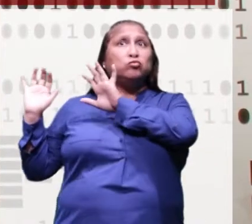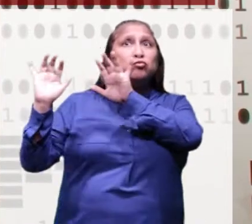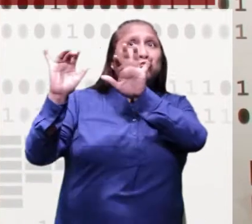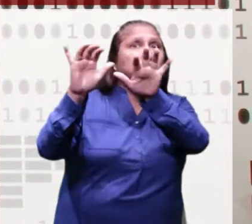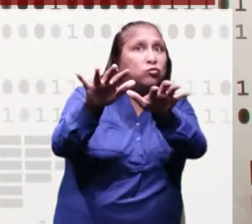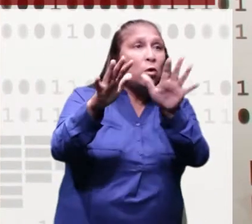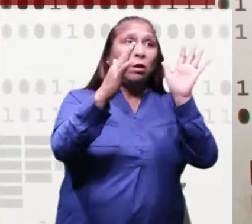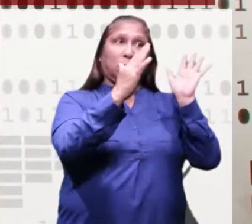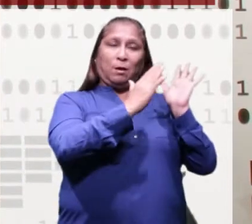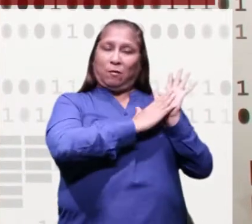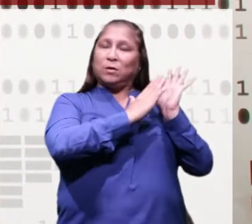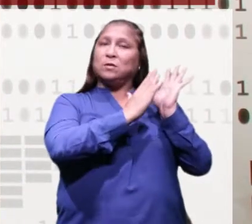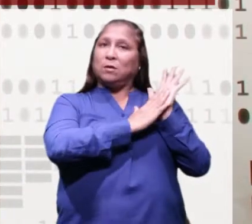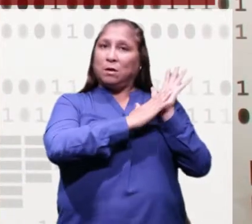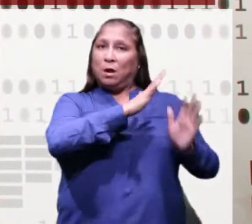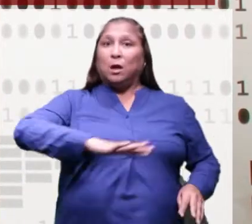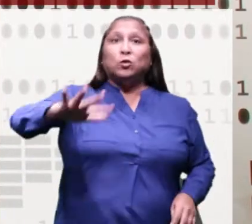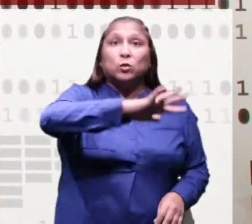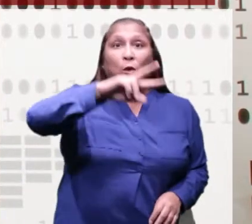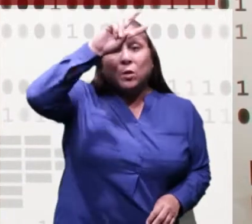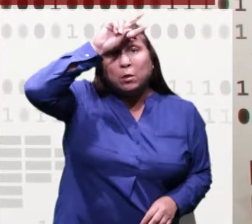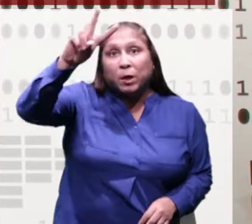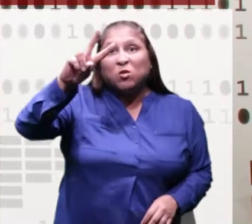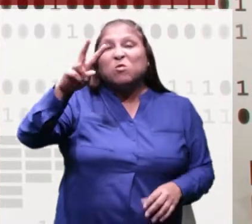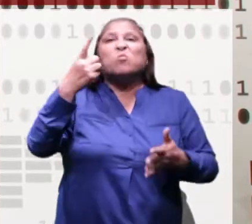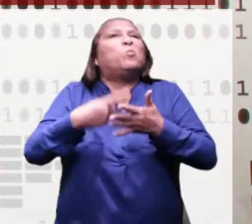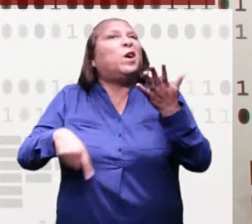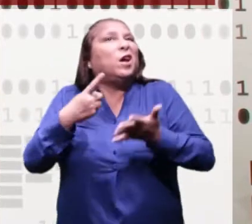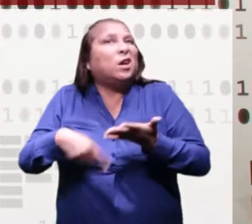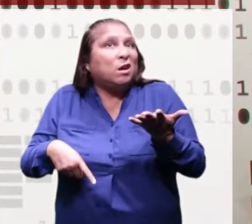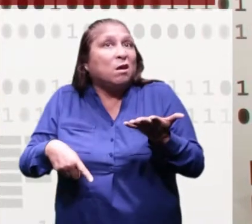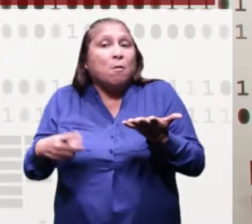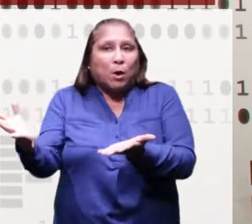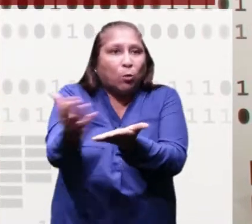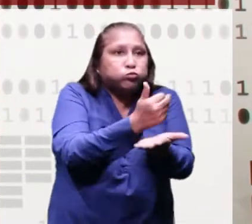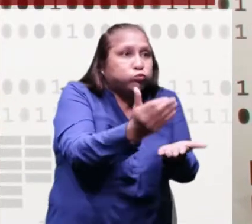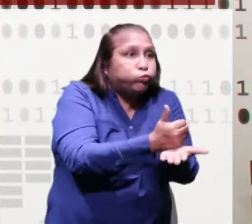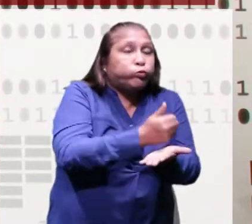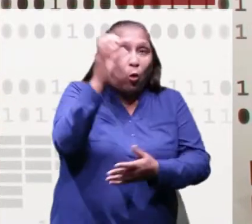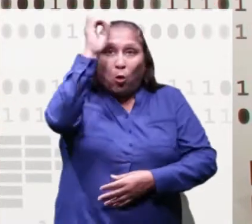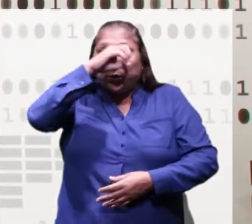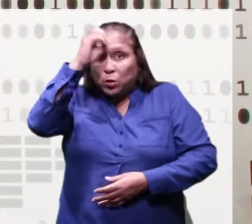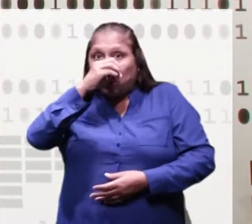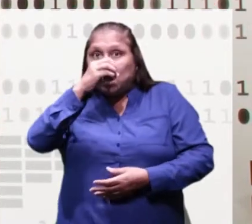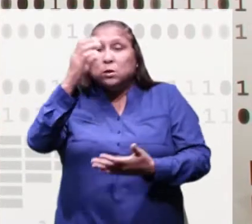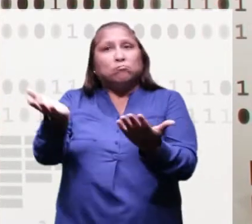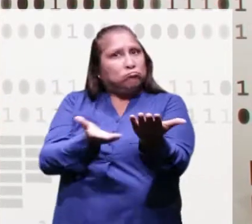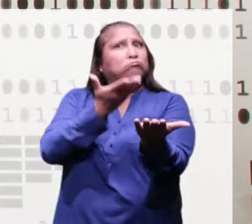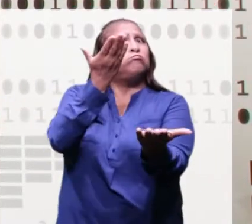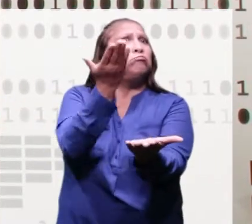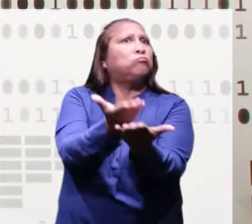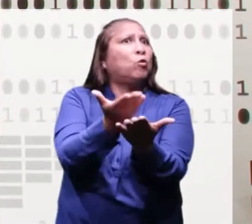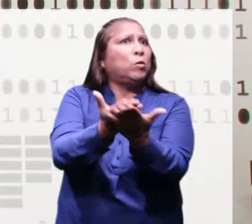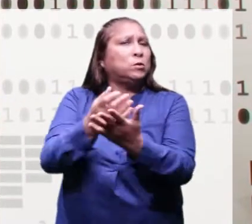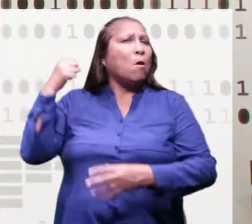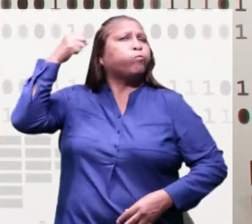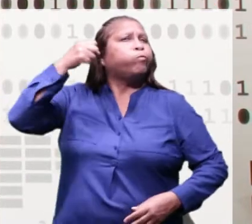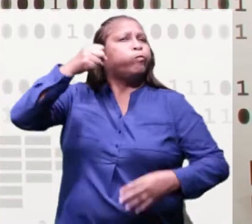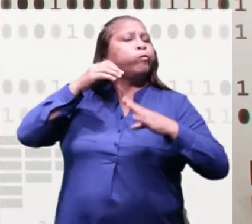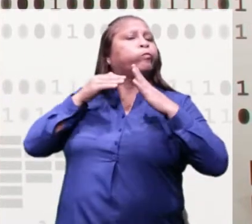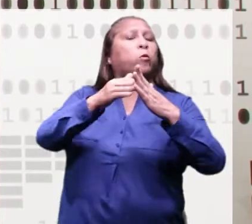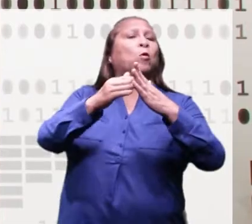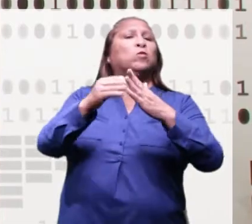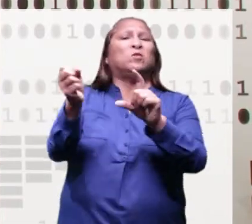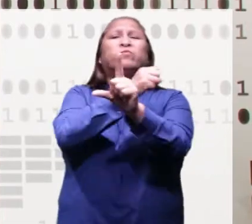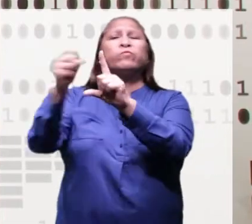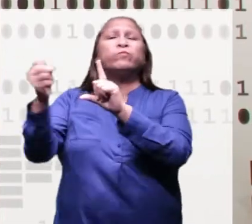audiencias organizadas por la Defensoría del Pueblo en todo el país. Esto sirvió no solamente para recoger sus testimonios, sino también propuestas